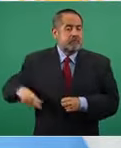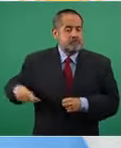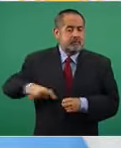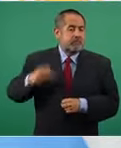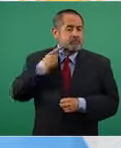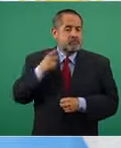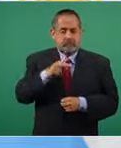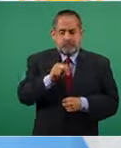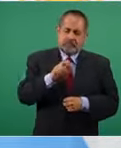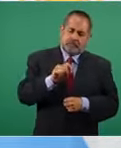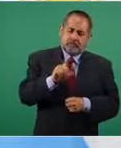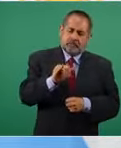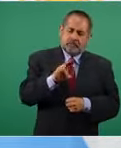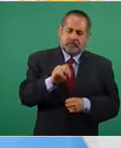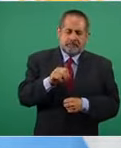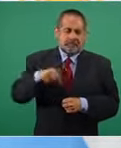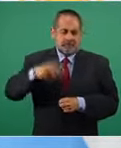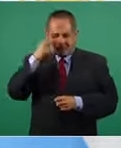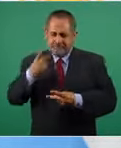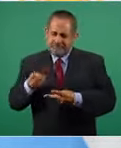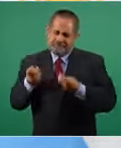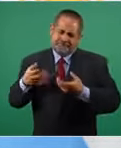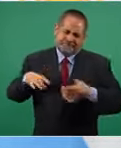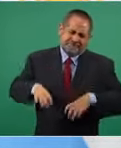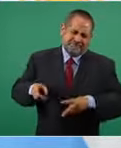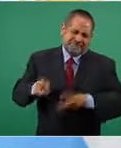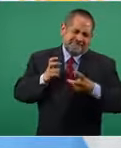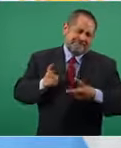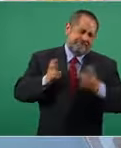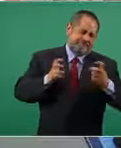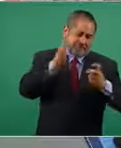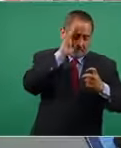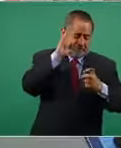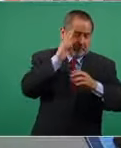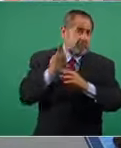además de que saquearon a México como nunca en la historia